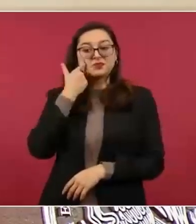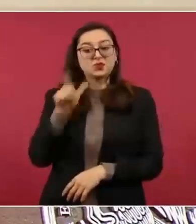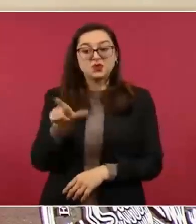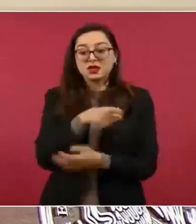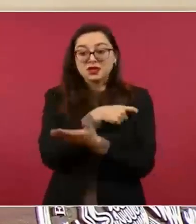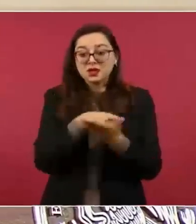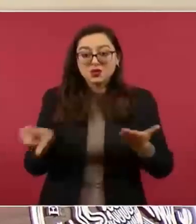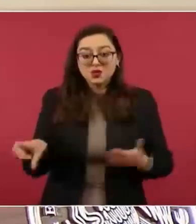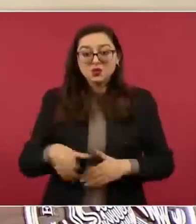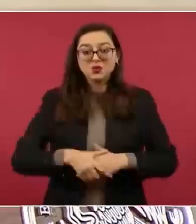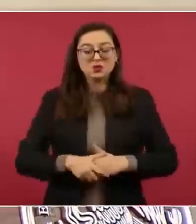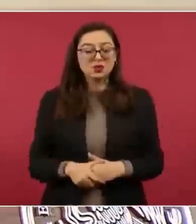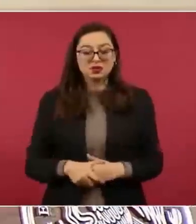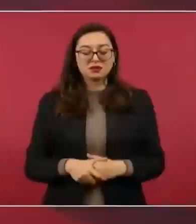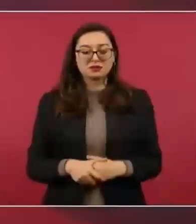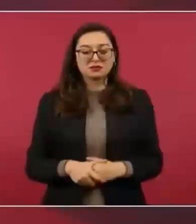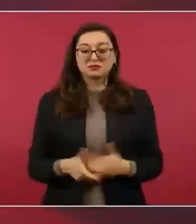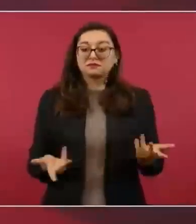Nada era normal.